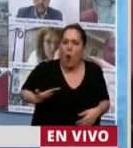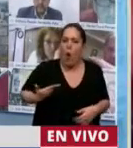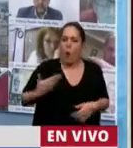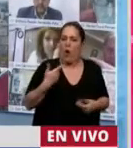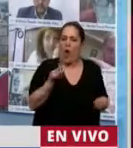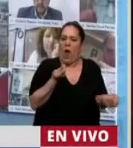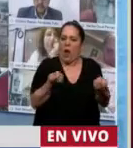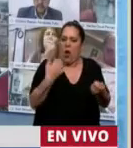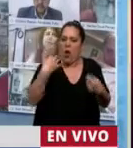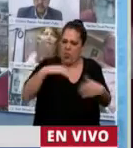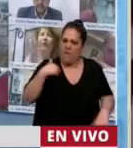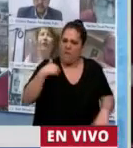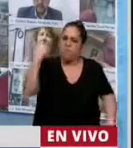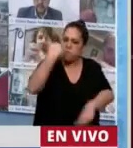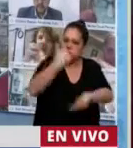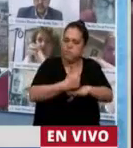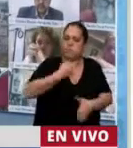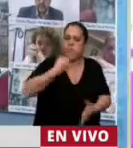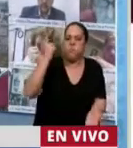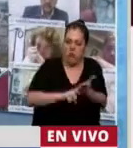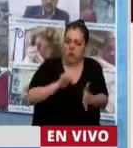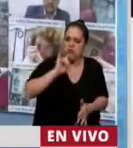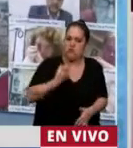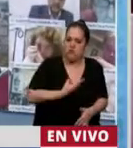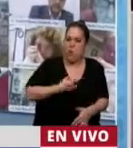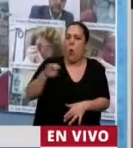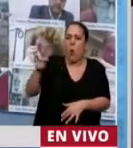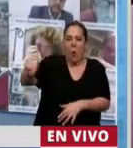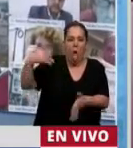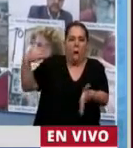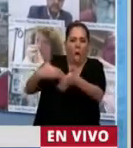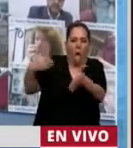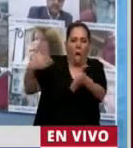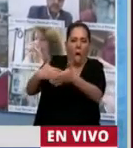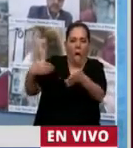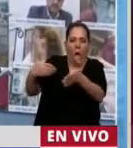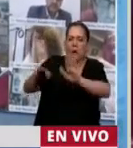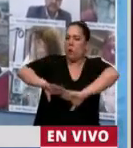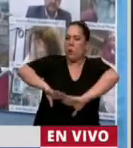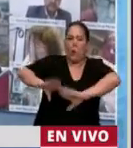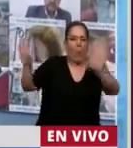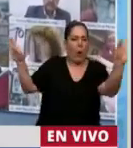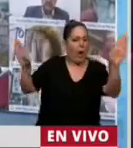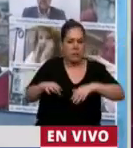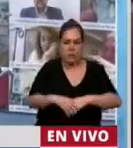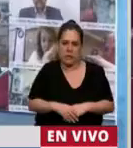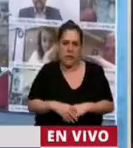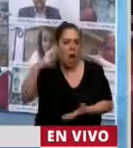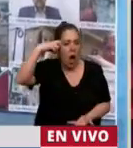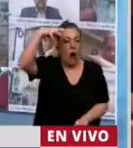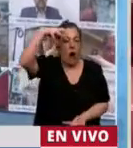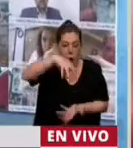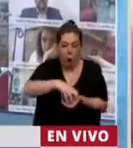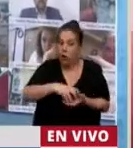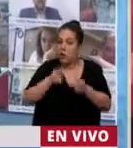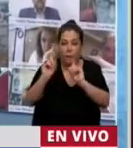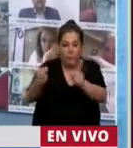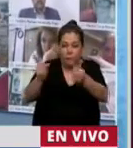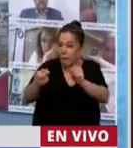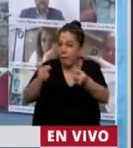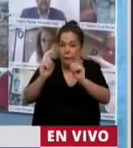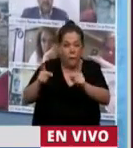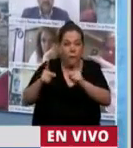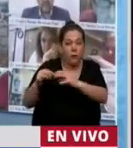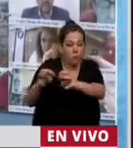como el grupo Grobo y demás, a decir que están de acuerdo, que la verdad es que es un aliciente. Bien,